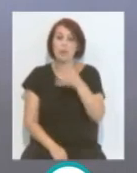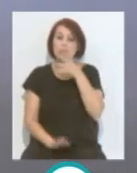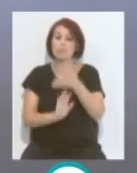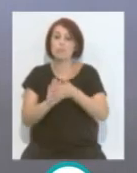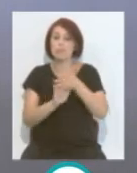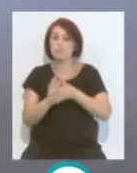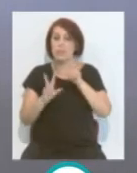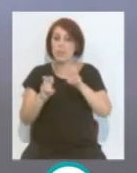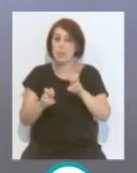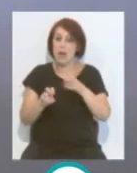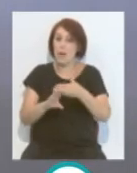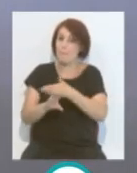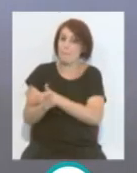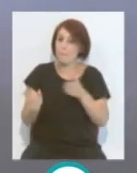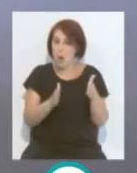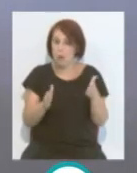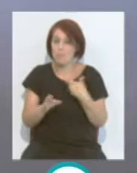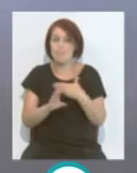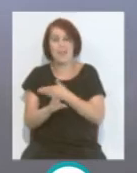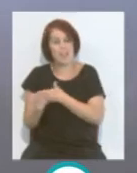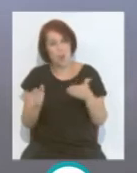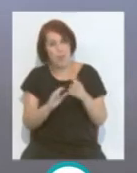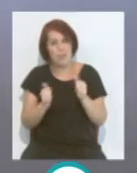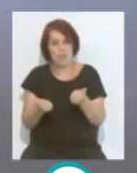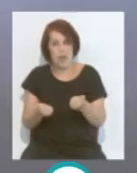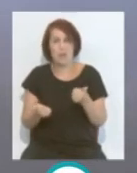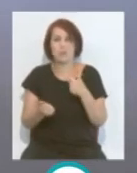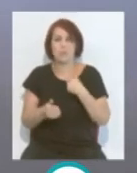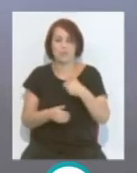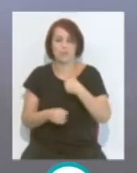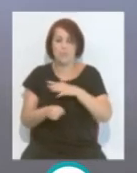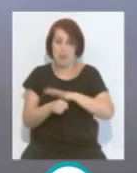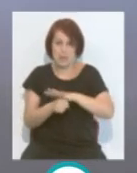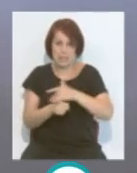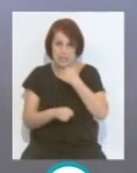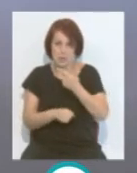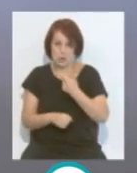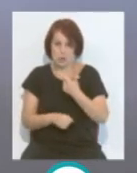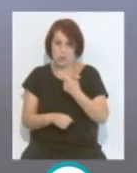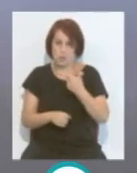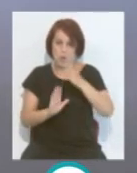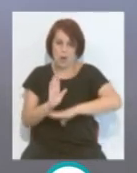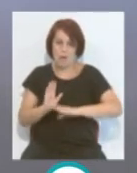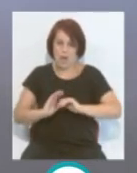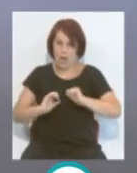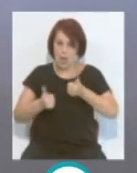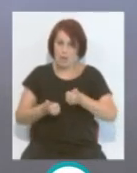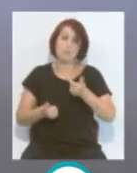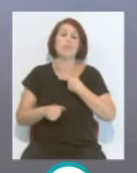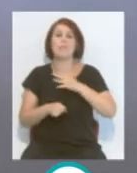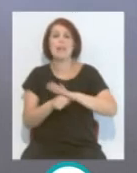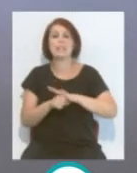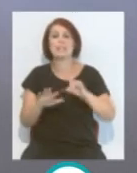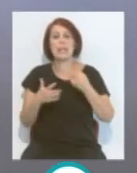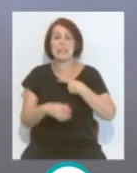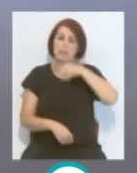un poquito del periodo preparatorio. La pretemporada comienza el próximo martes, como hemos dicho al comienzo del programa. El martes 6